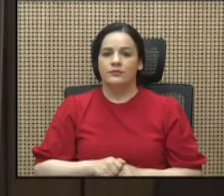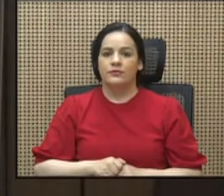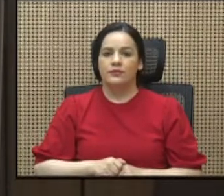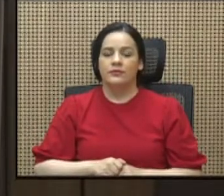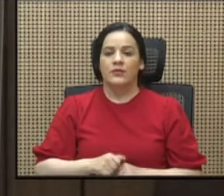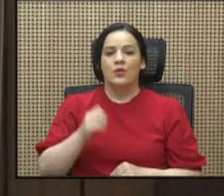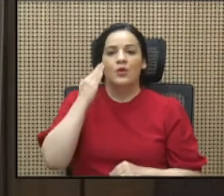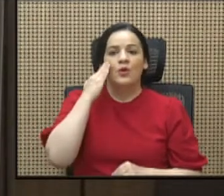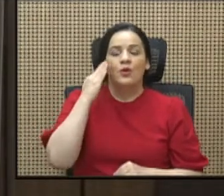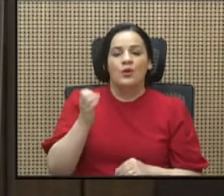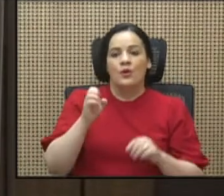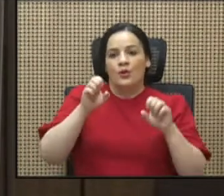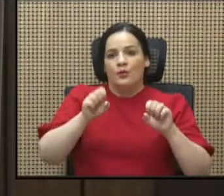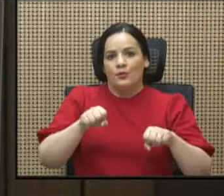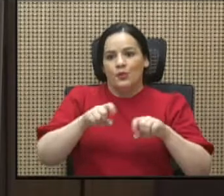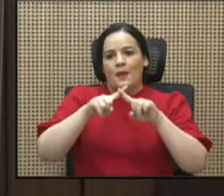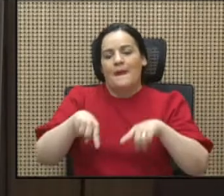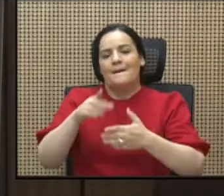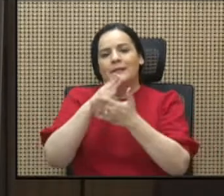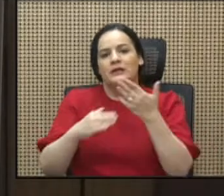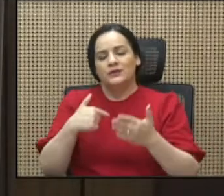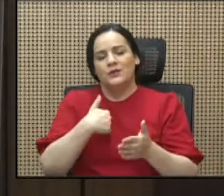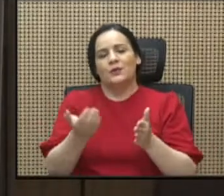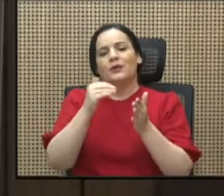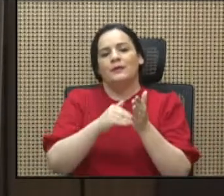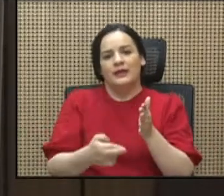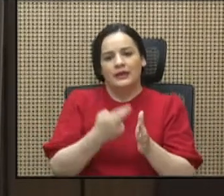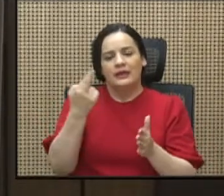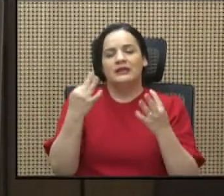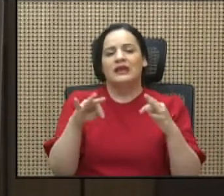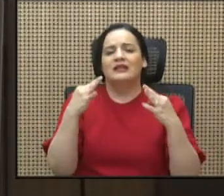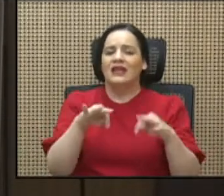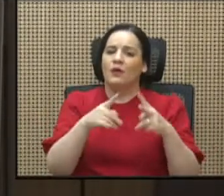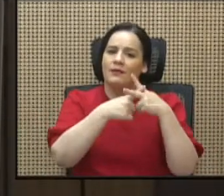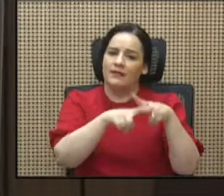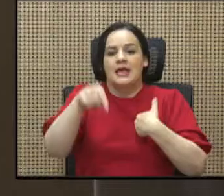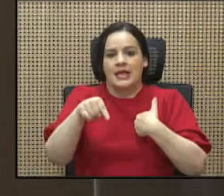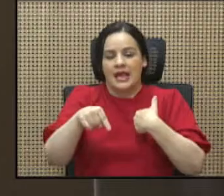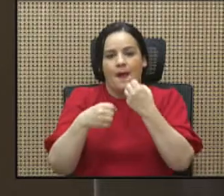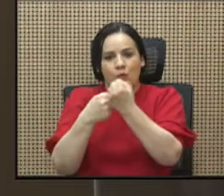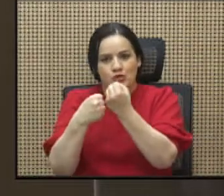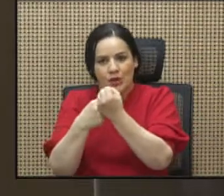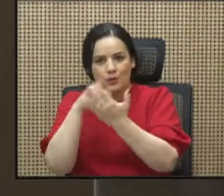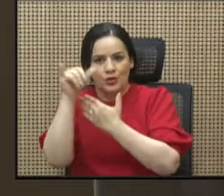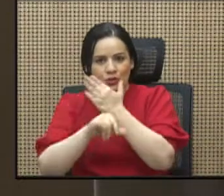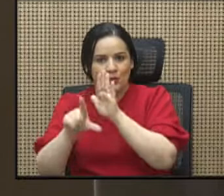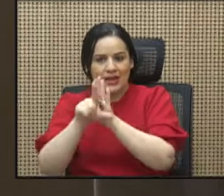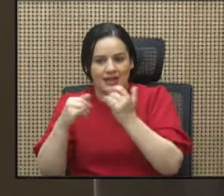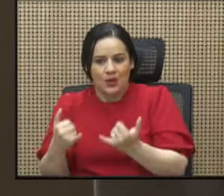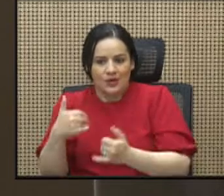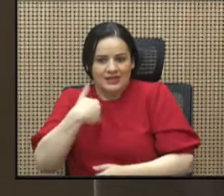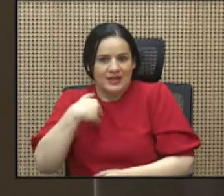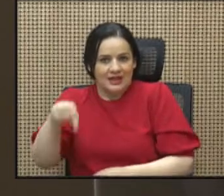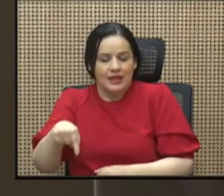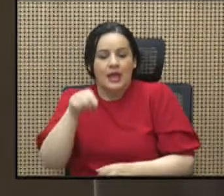porque pudo haber vetado parcialmente y lo quiero repetir aquí pudo haber tratado de enmendar algo y no lo hizo La legisladora de acción ciudadana